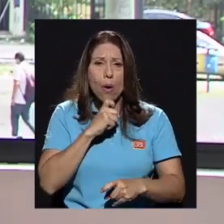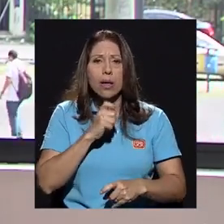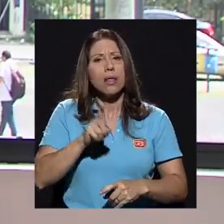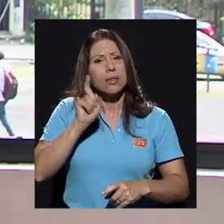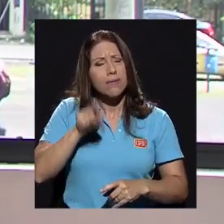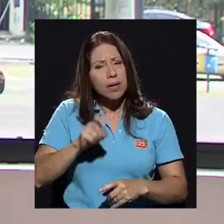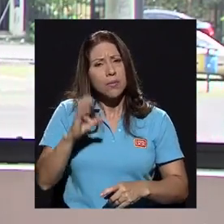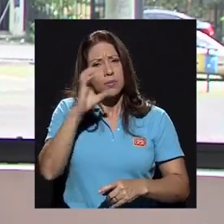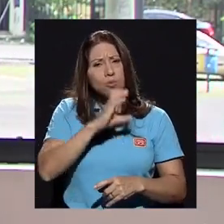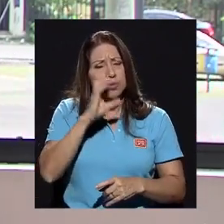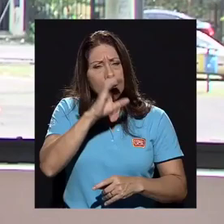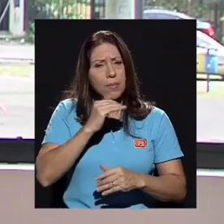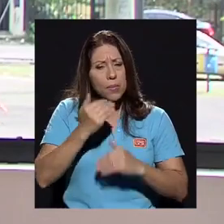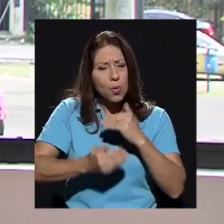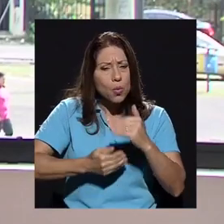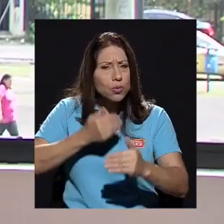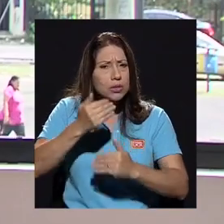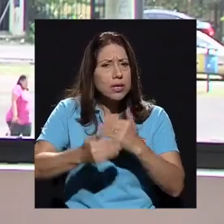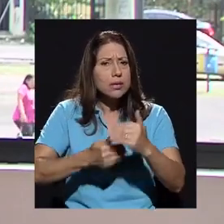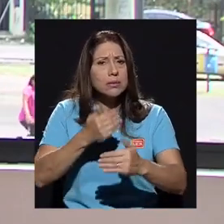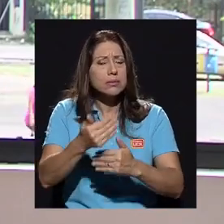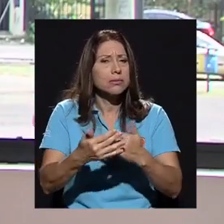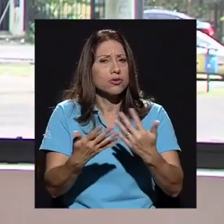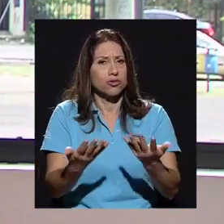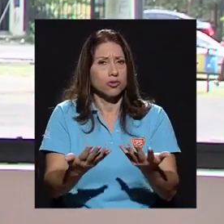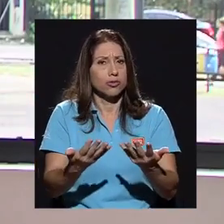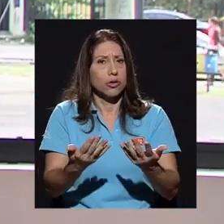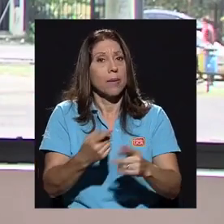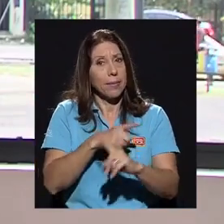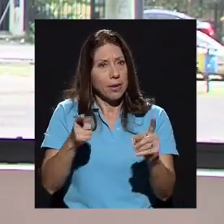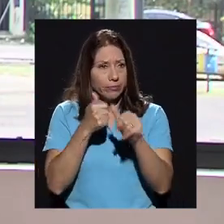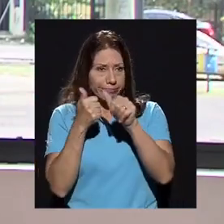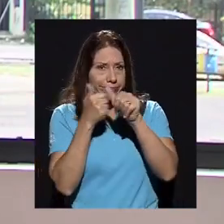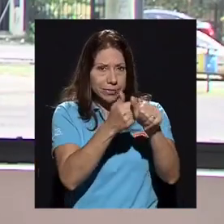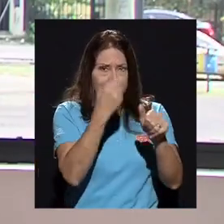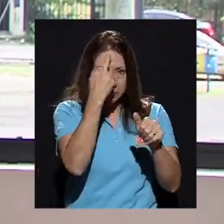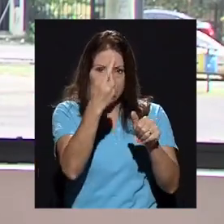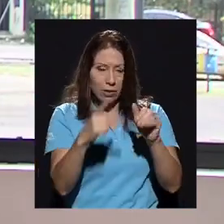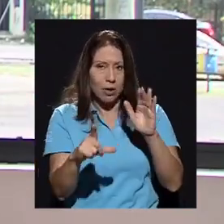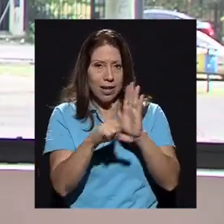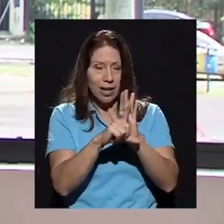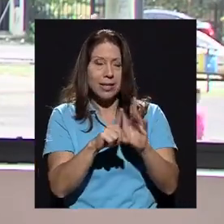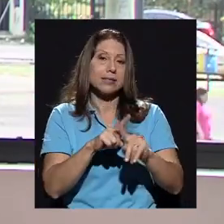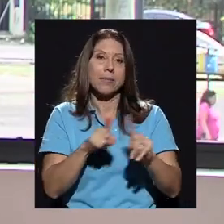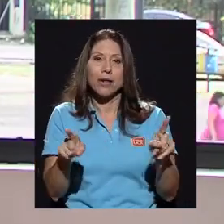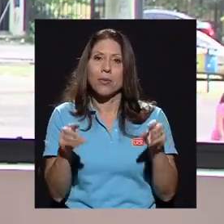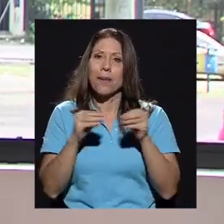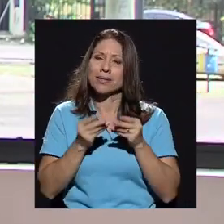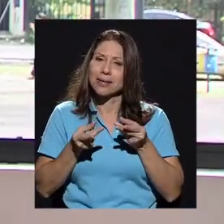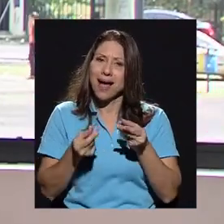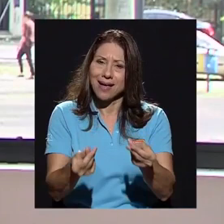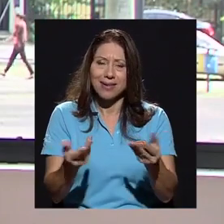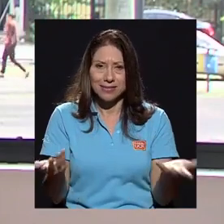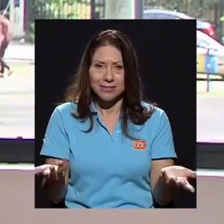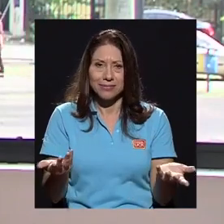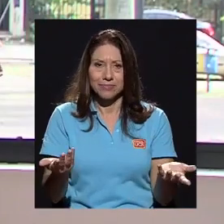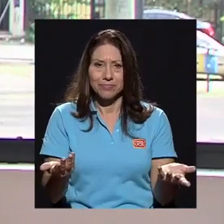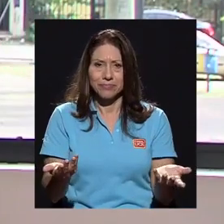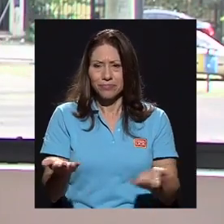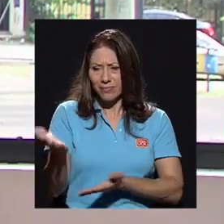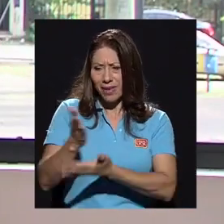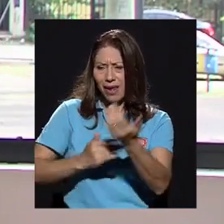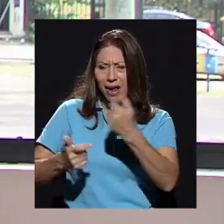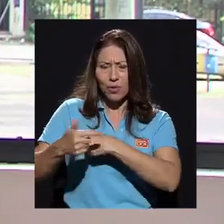ese tipo de procesos, como siempre y cuando, respetando las leyes, ¿verdad? Pero que sean más ágiles. En algún